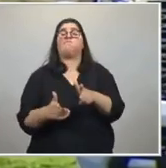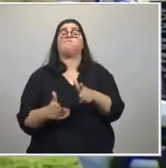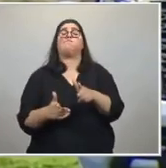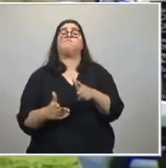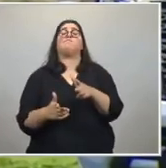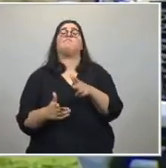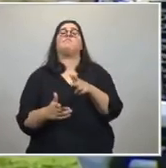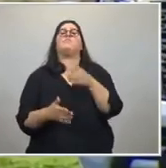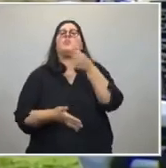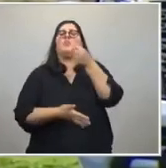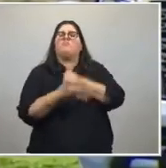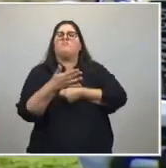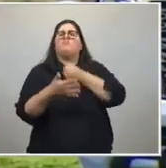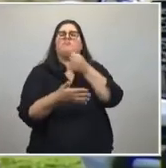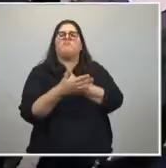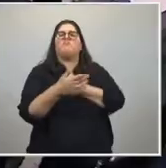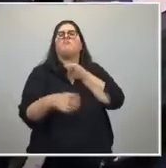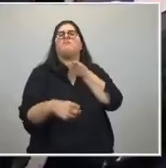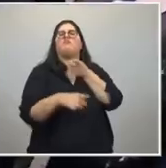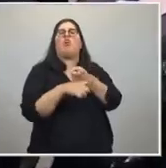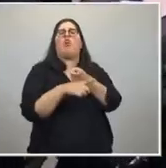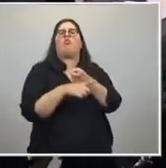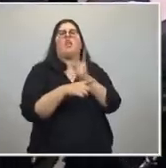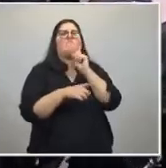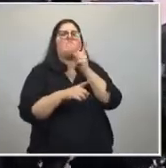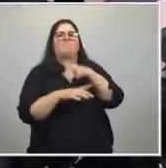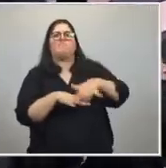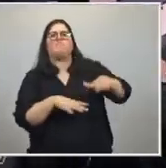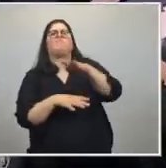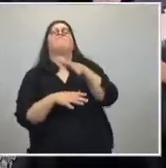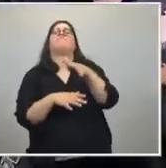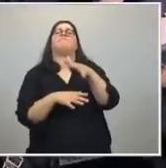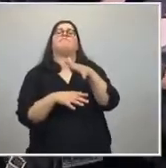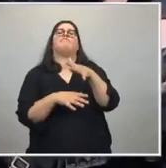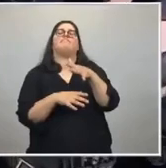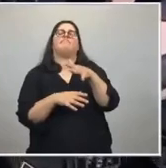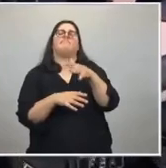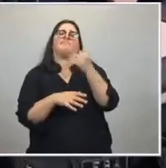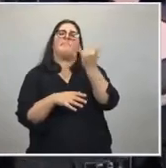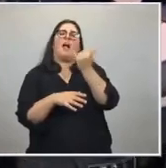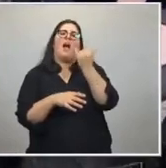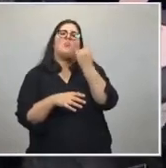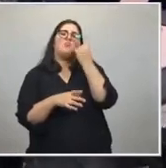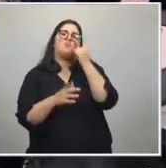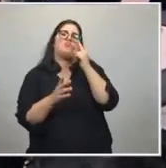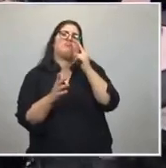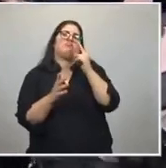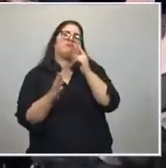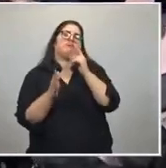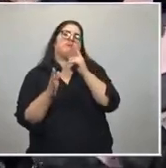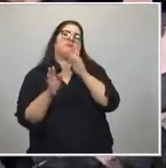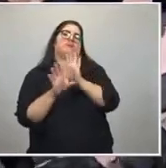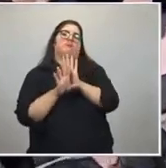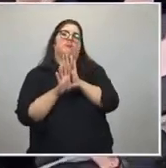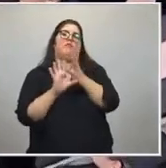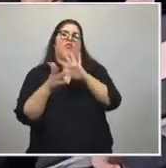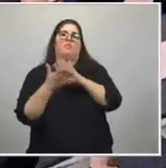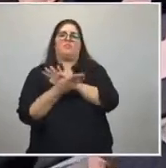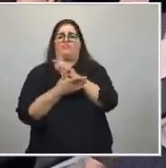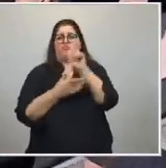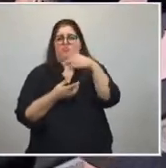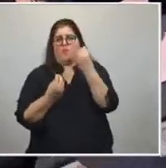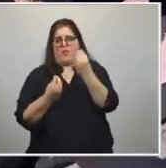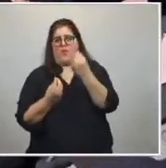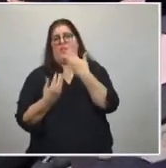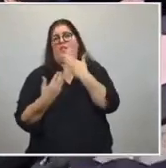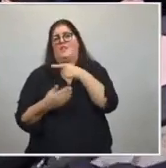lucha contra la inseguridad tiene una pata en la tarea que hace Gustavo,